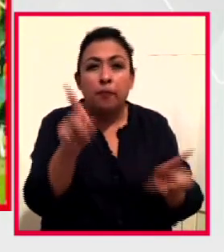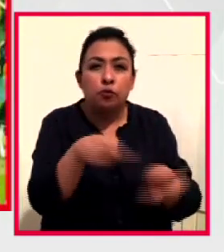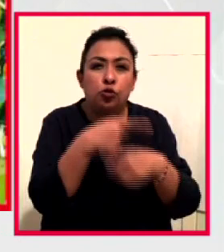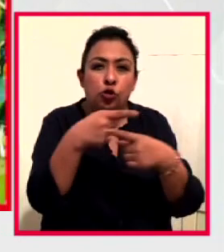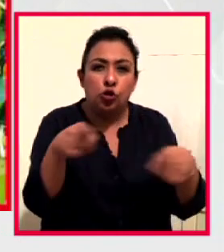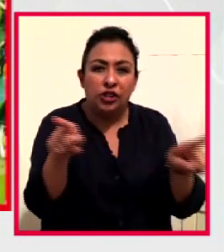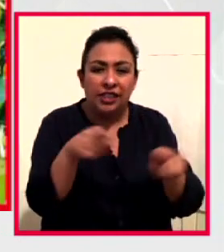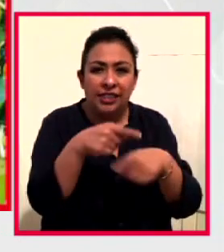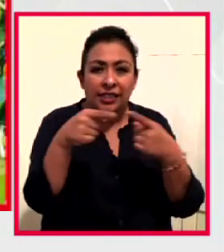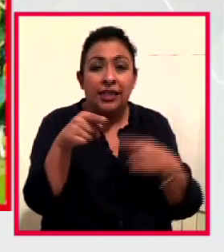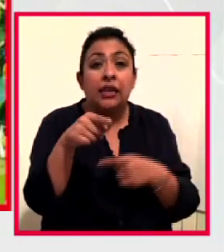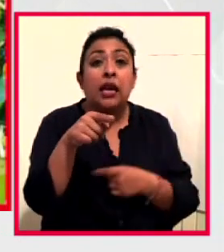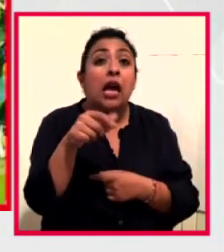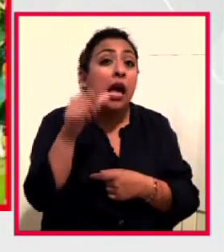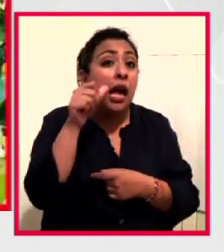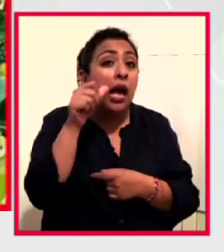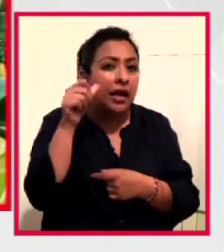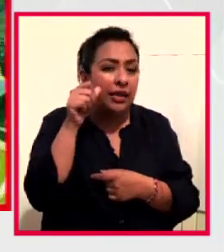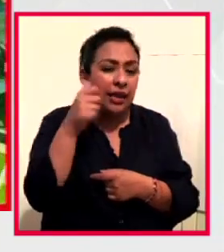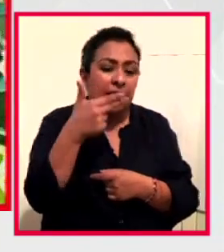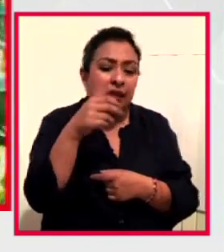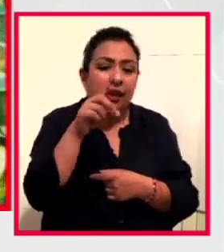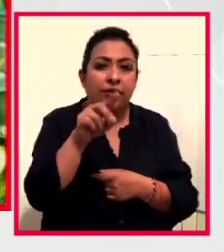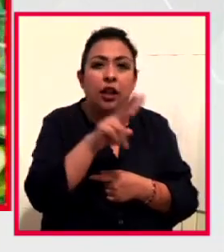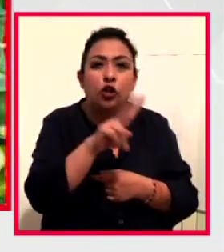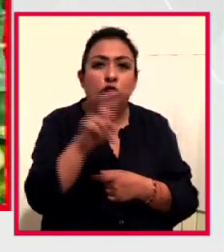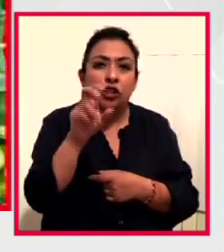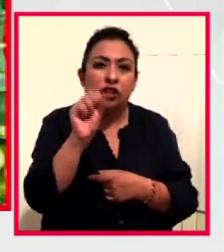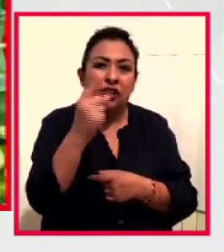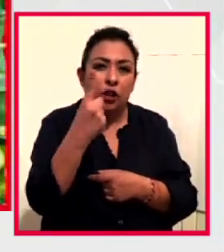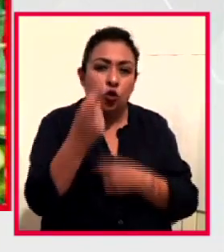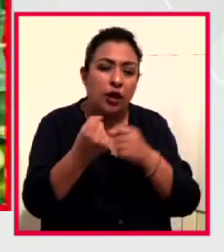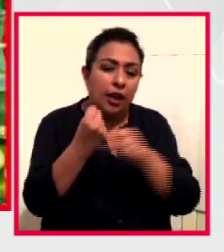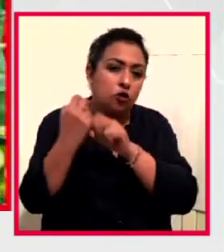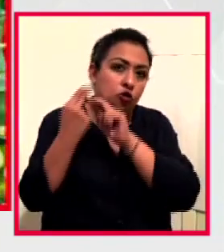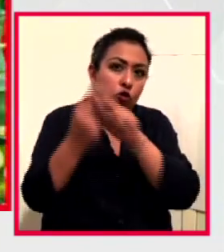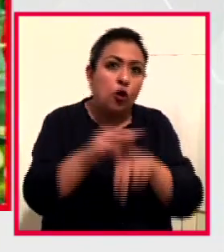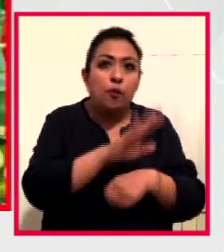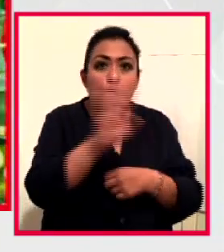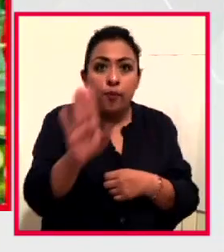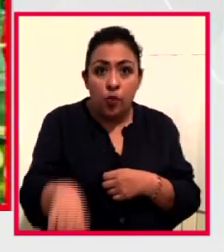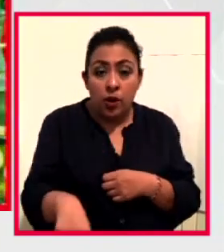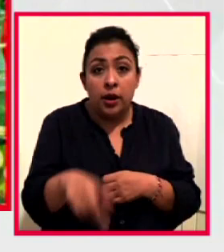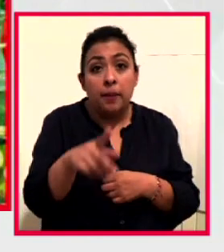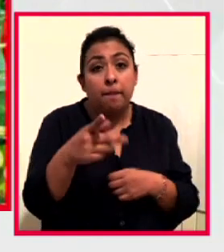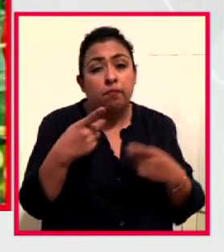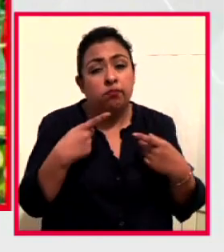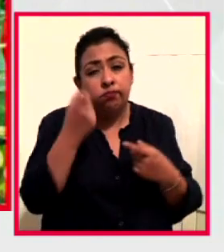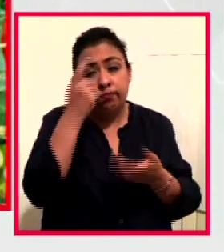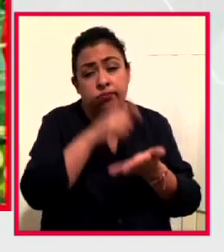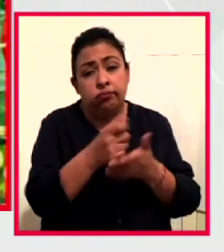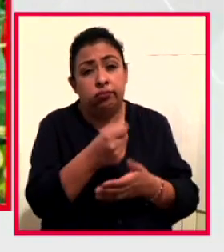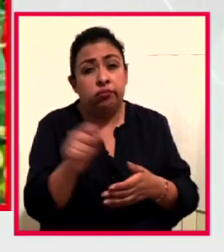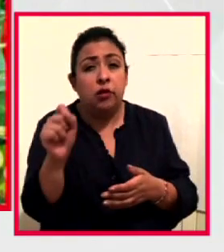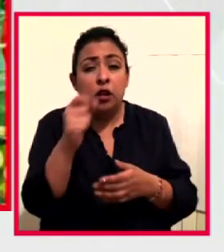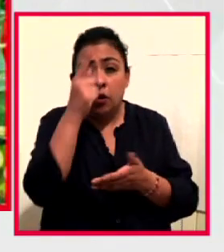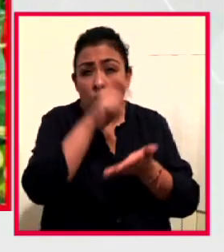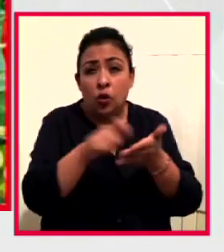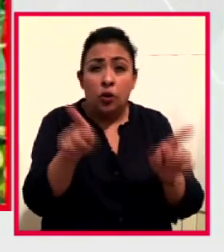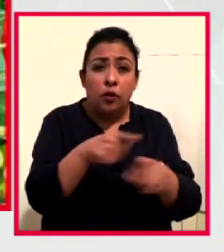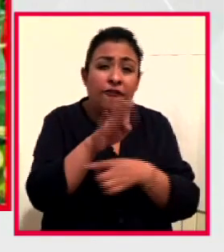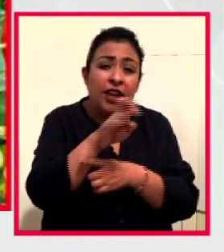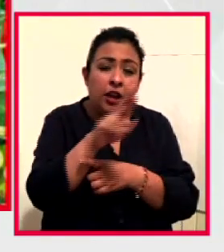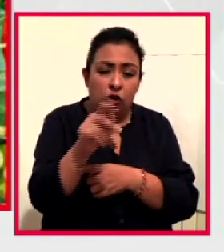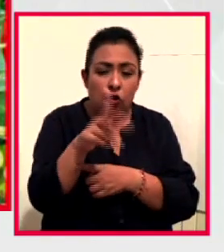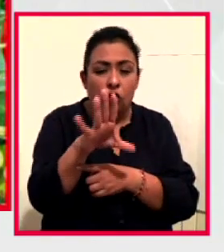acá estamos a George Frederick Handel, a 261 años de su fallecimiento, uno de los grandes compositores barrocos, música reales